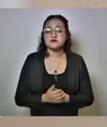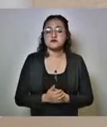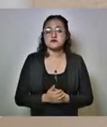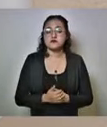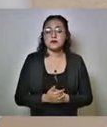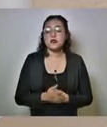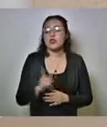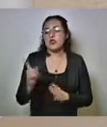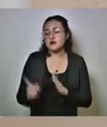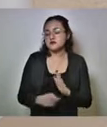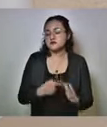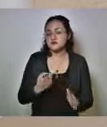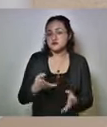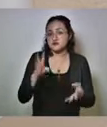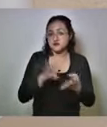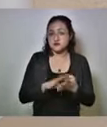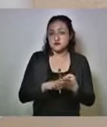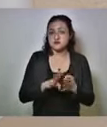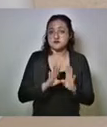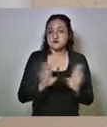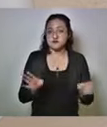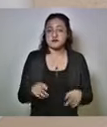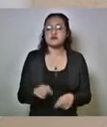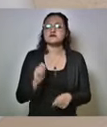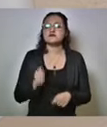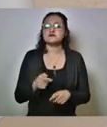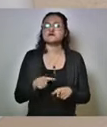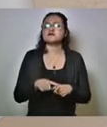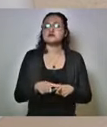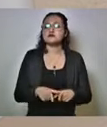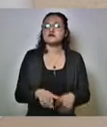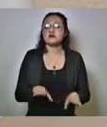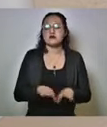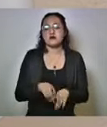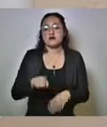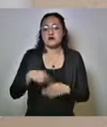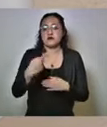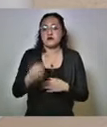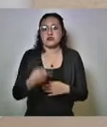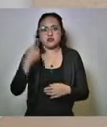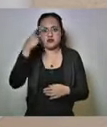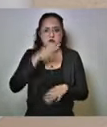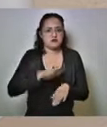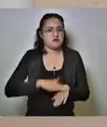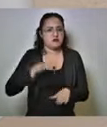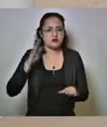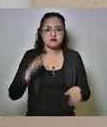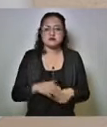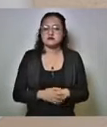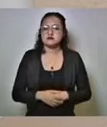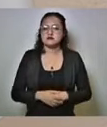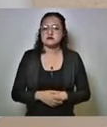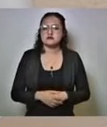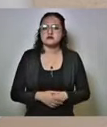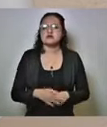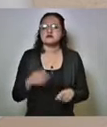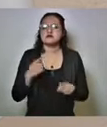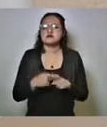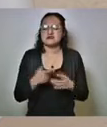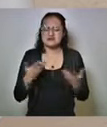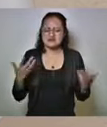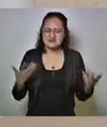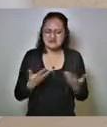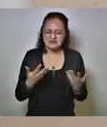una vez detenidos lo que sigue es complejísimo que es formular